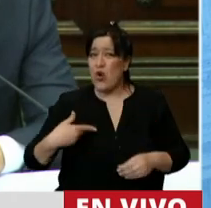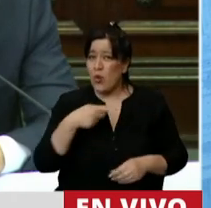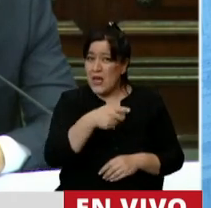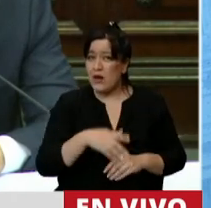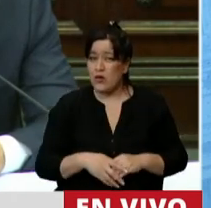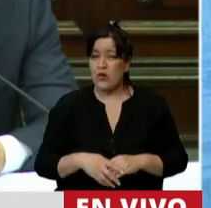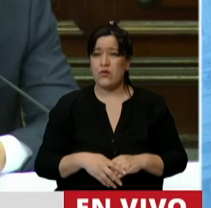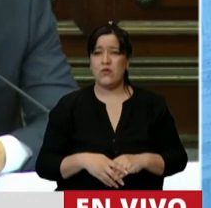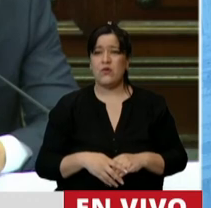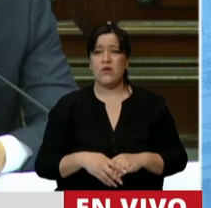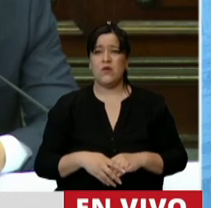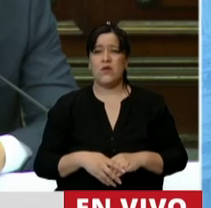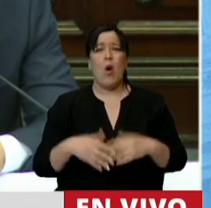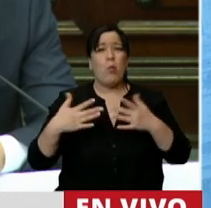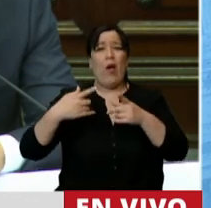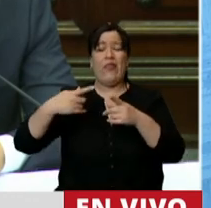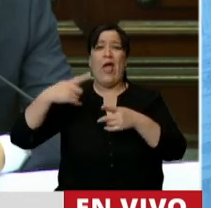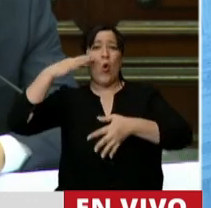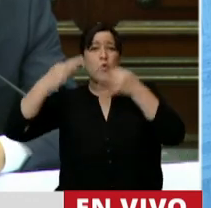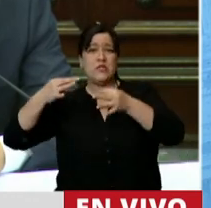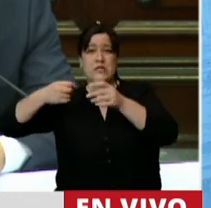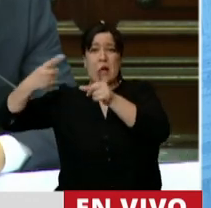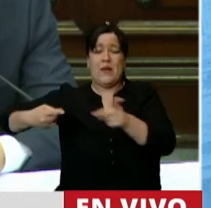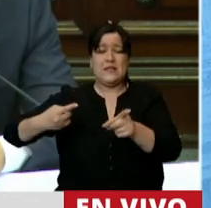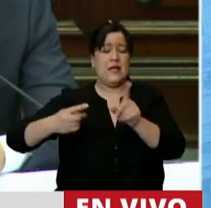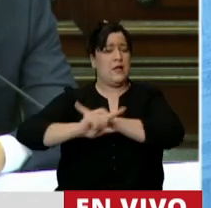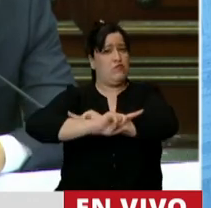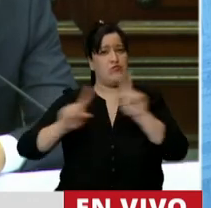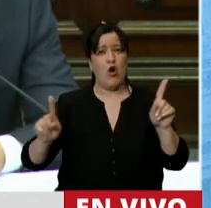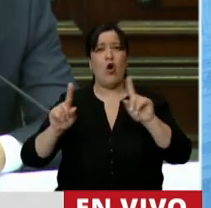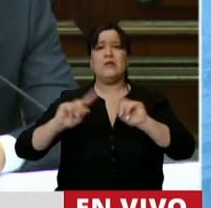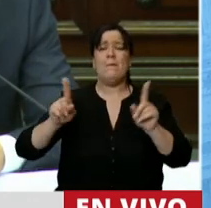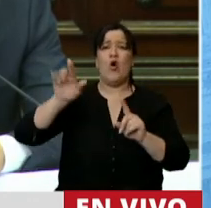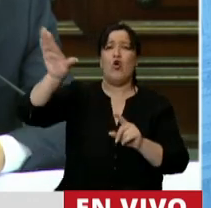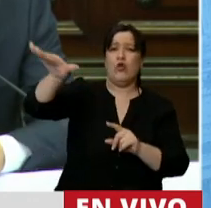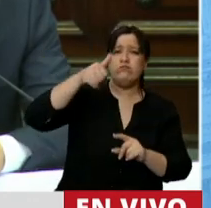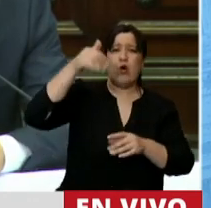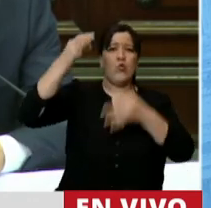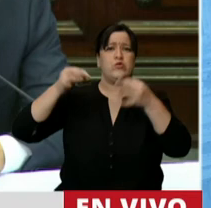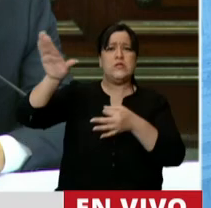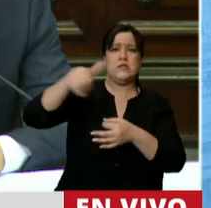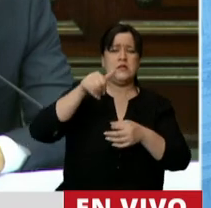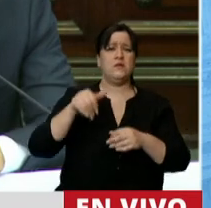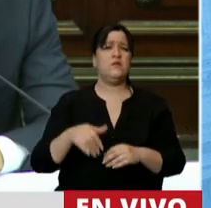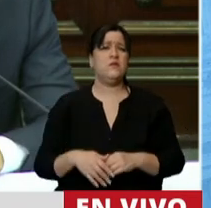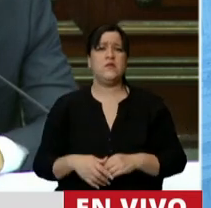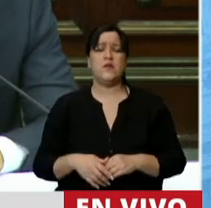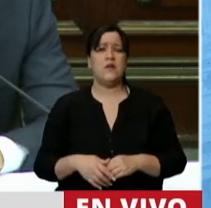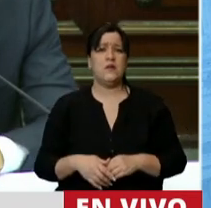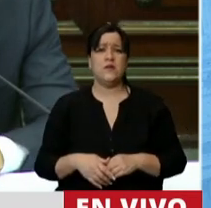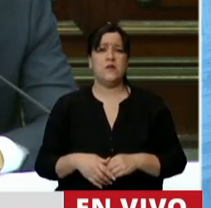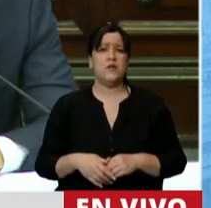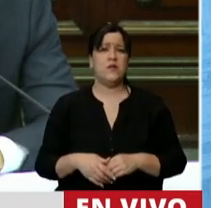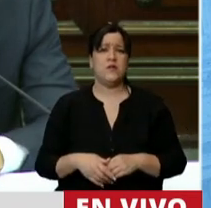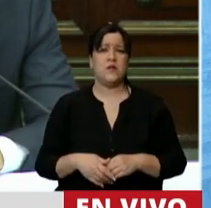Puede ser perseguido por la justicia. Convocado por la justicia. El derecho sí a